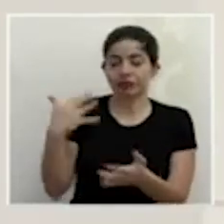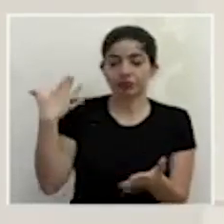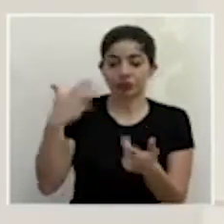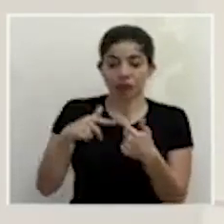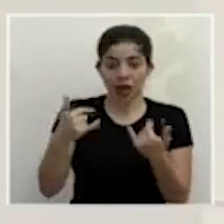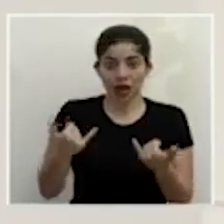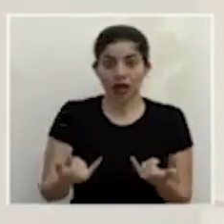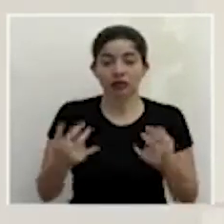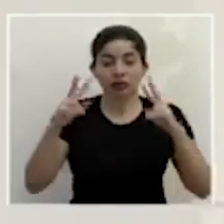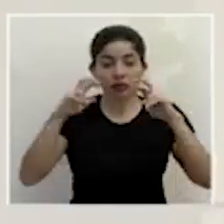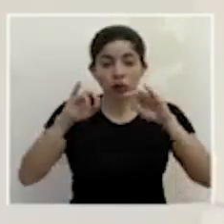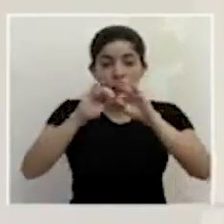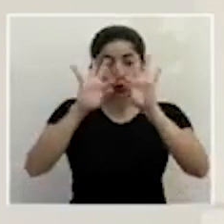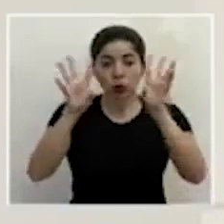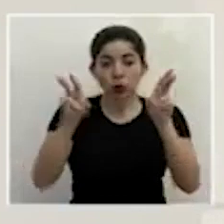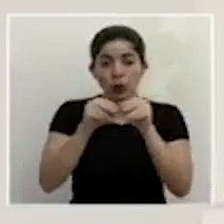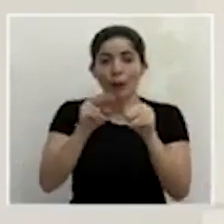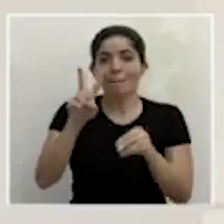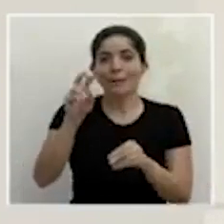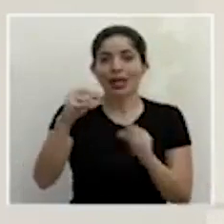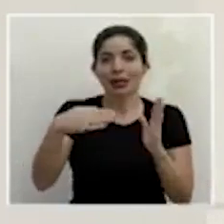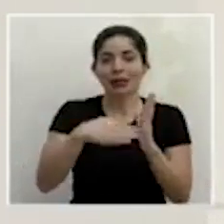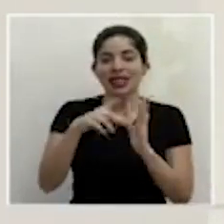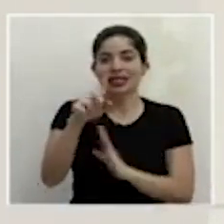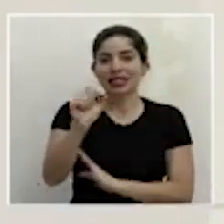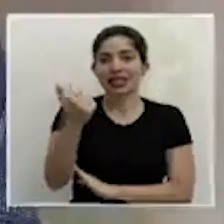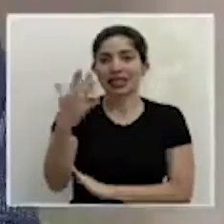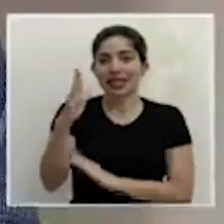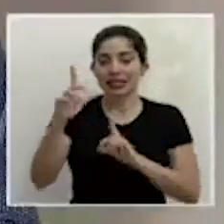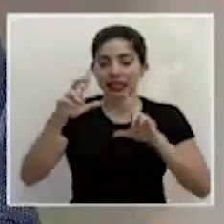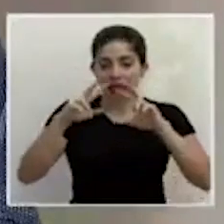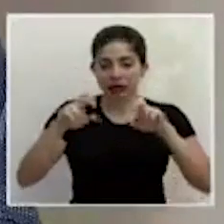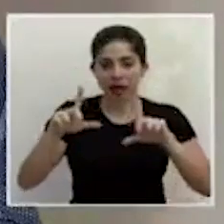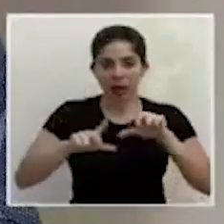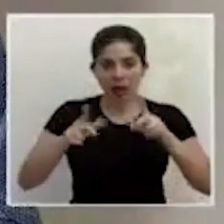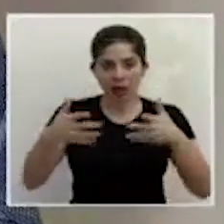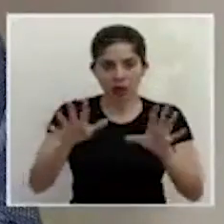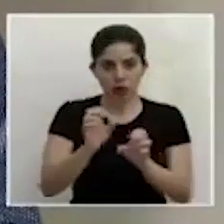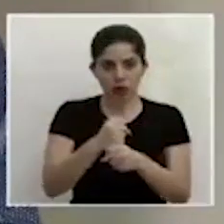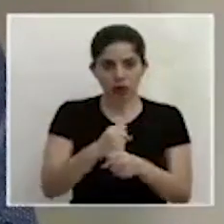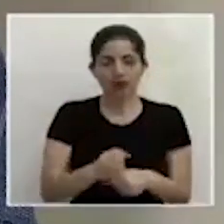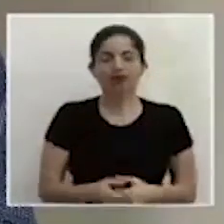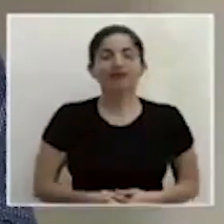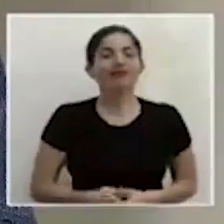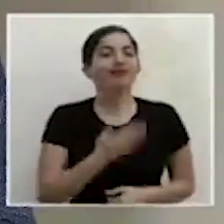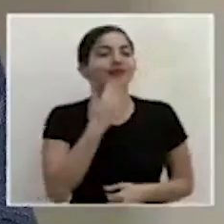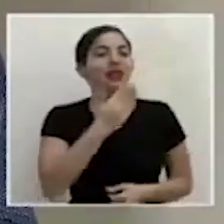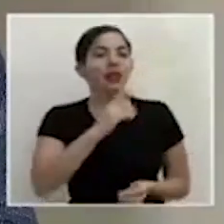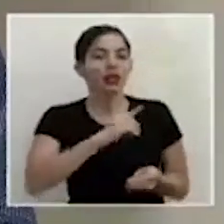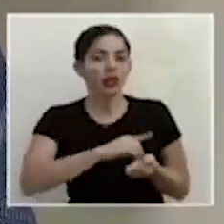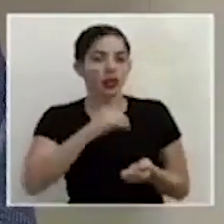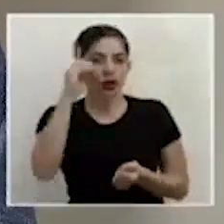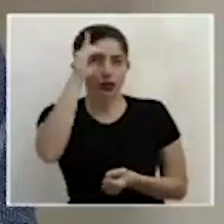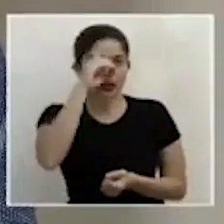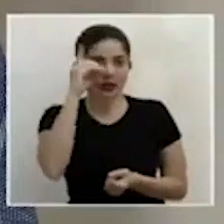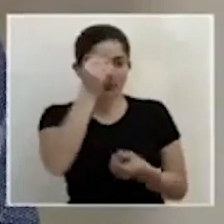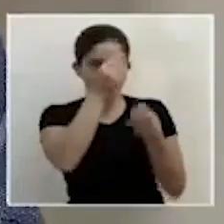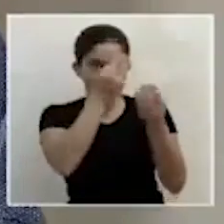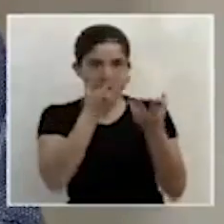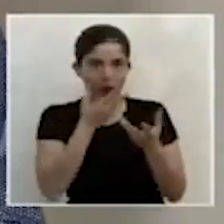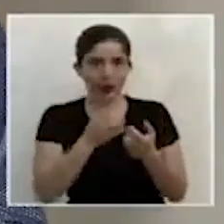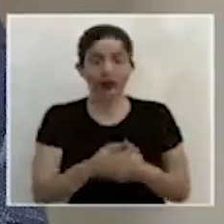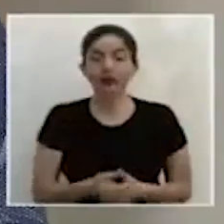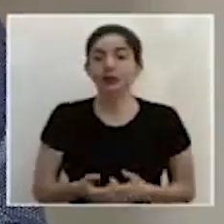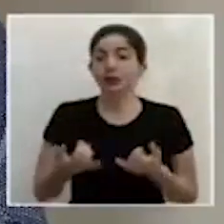hoy se han procesado un total de 20,115 muestras. Muchas gracias al doctor Salas por el reporte ofrecido.